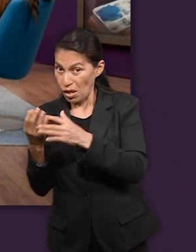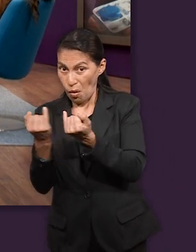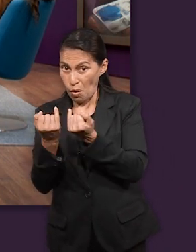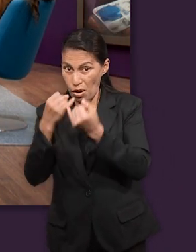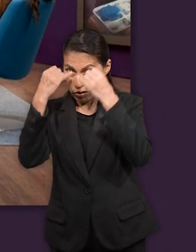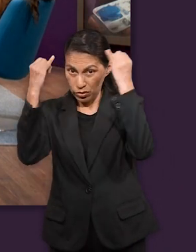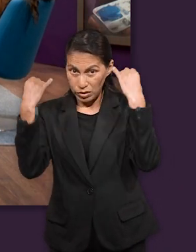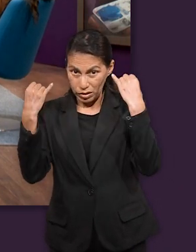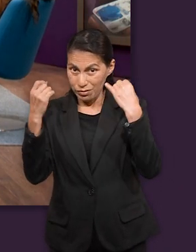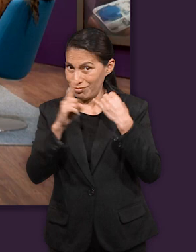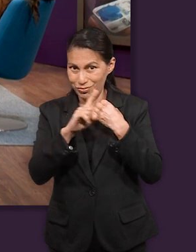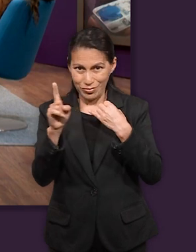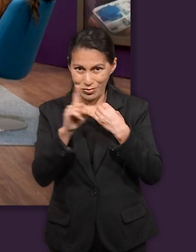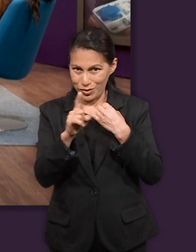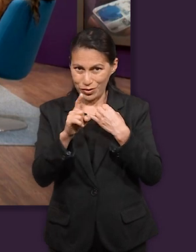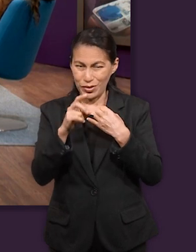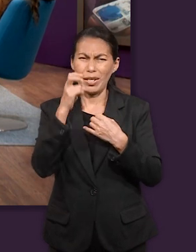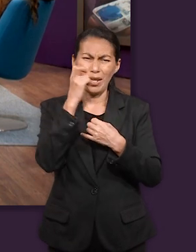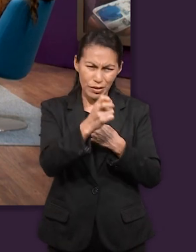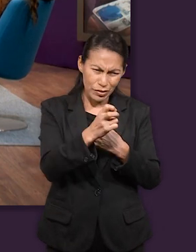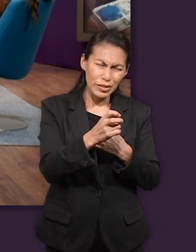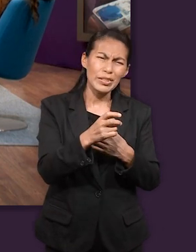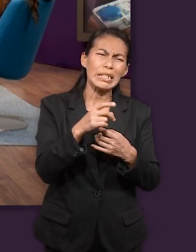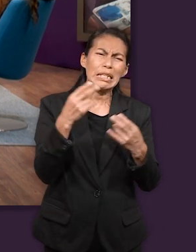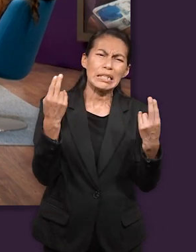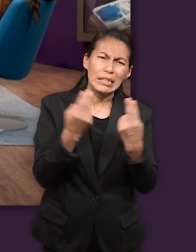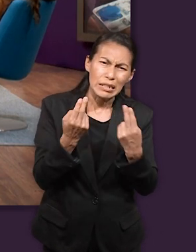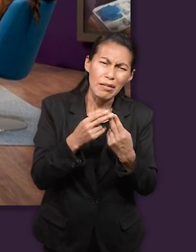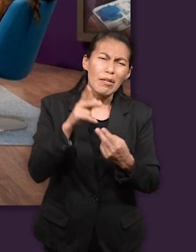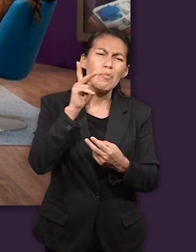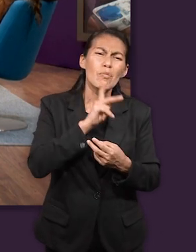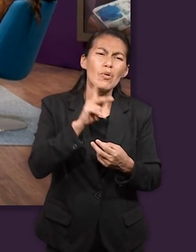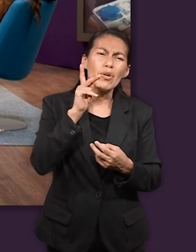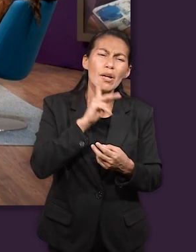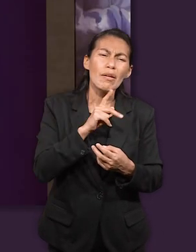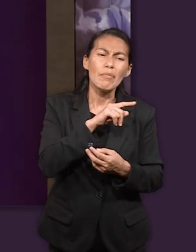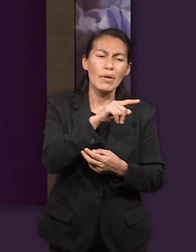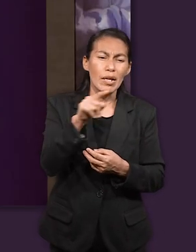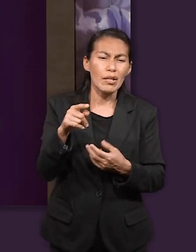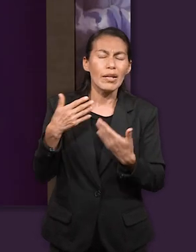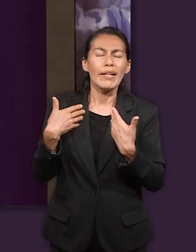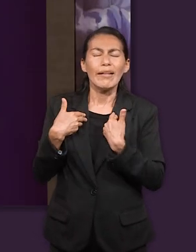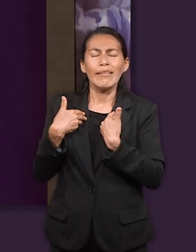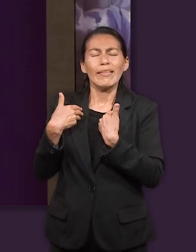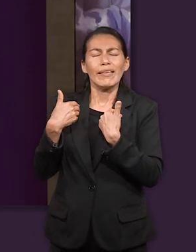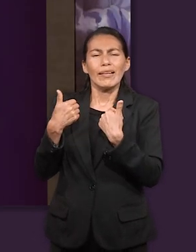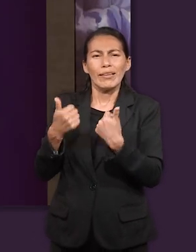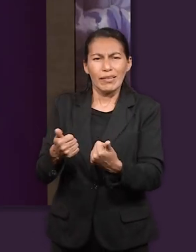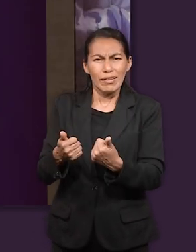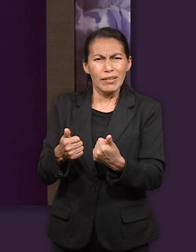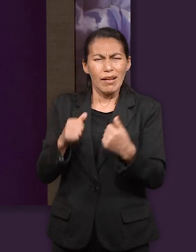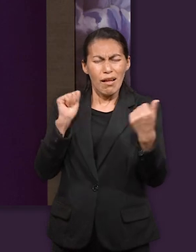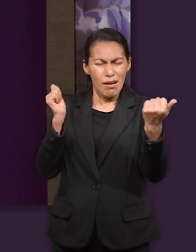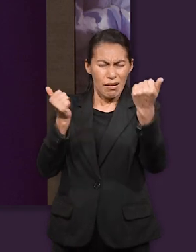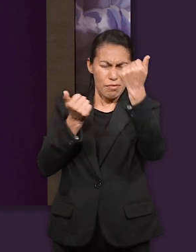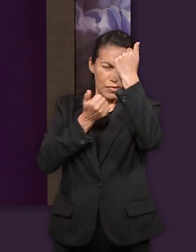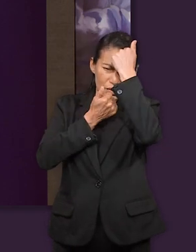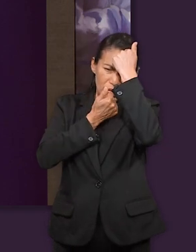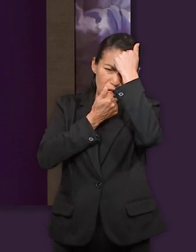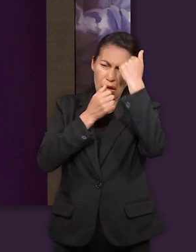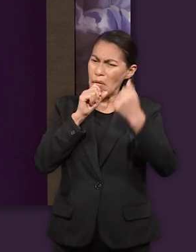atentar contra la vida de cualquiera de sus hermanos como lo habían hecho con José y era necesario estas pruebas para que ellos entendieran por sí solos